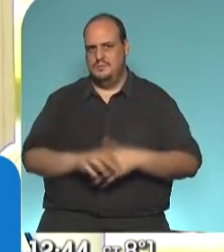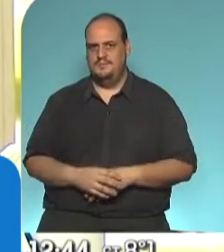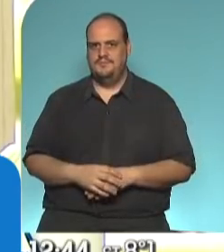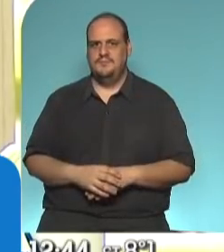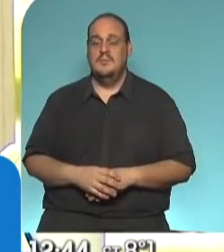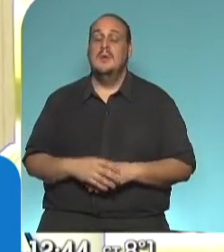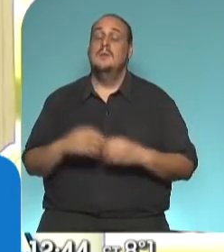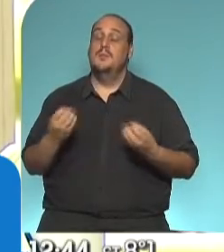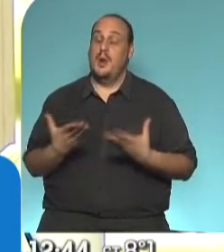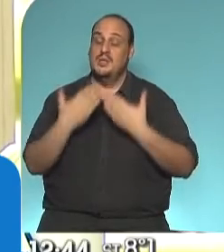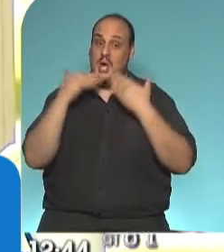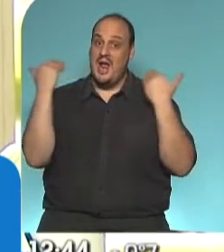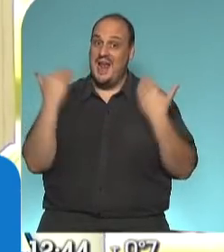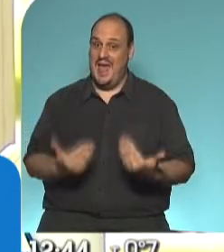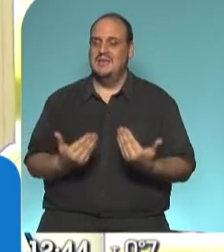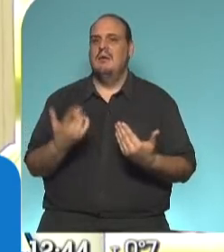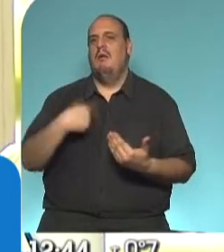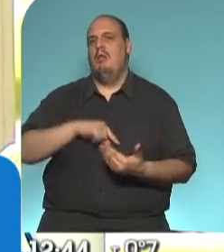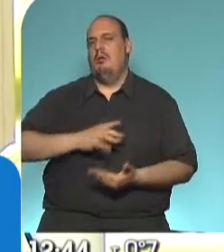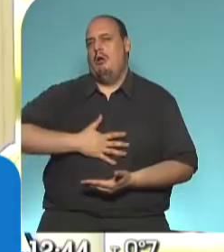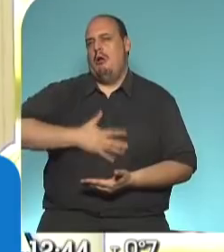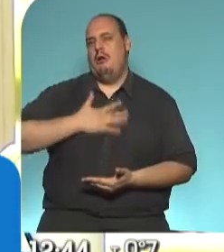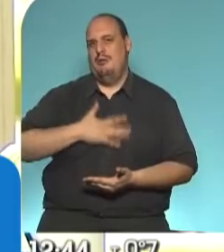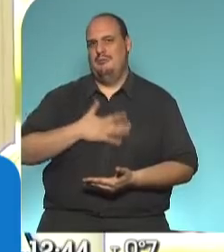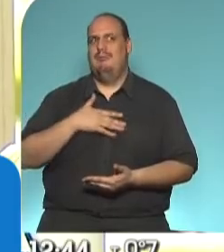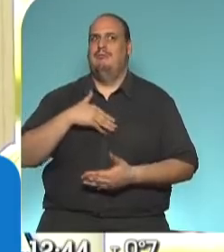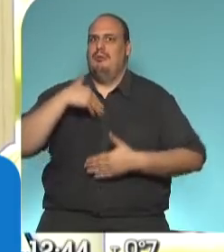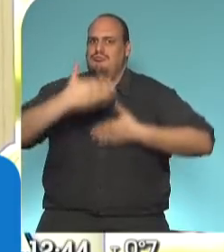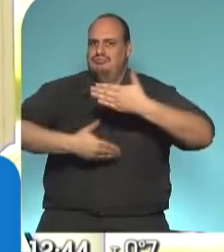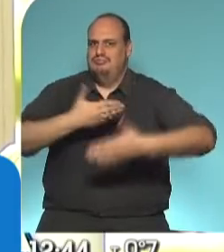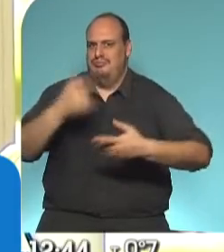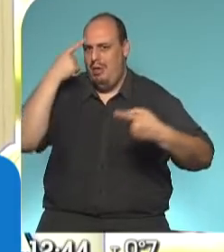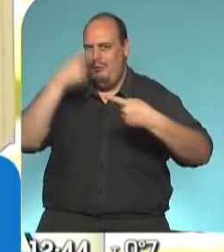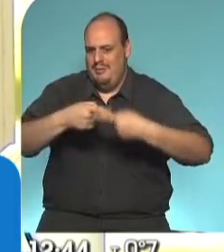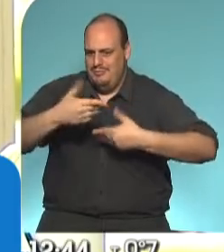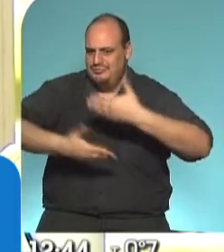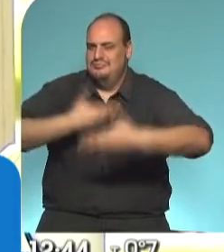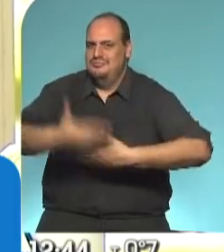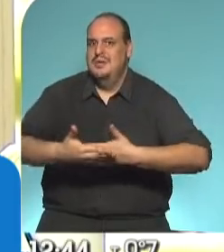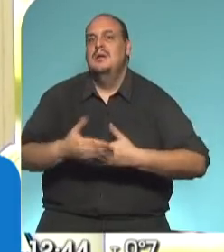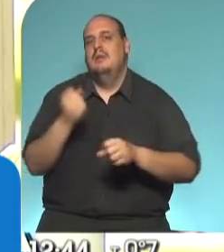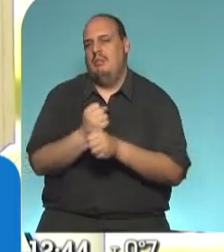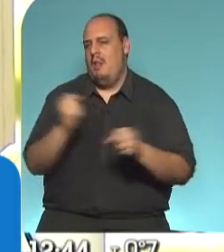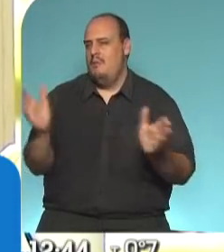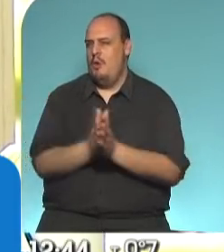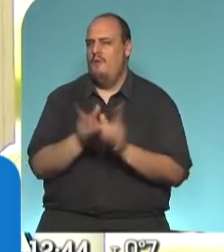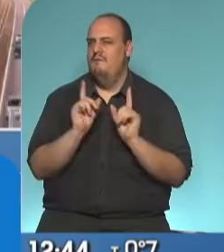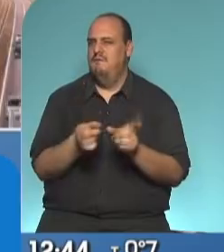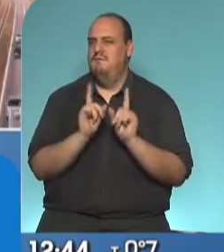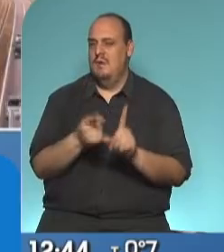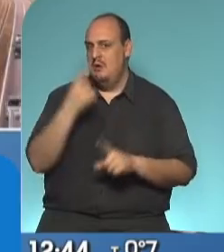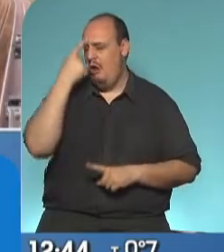que, muchas gracias y celebramos poder avanzar en esta dirección y sigamos trabajando juntos con